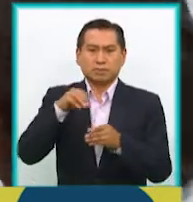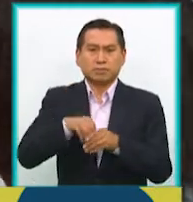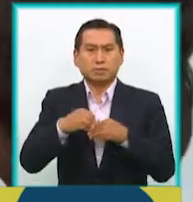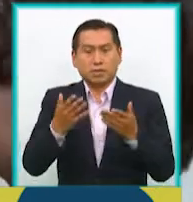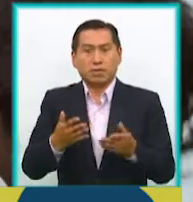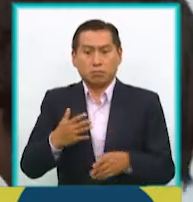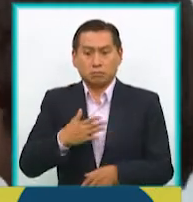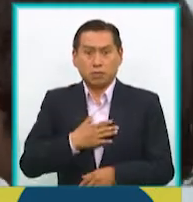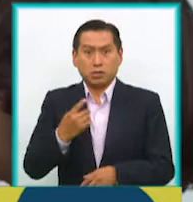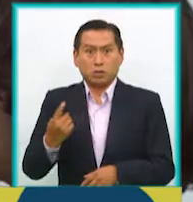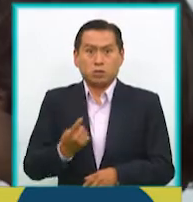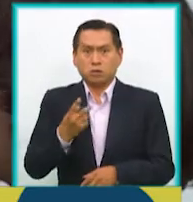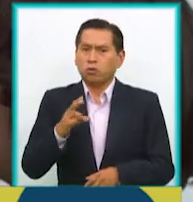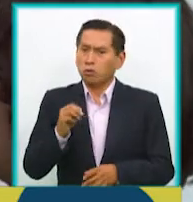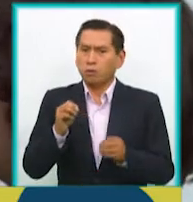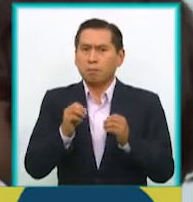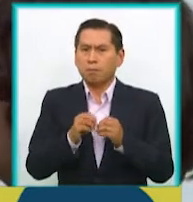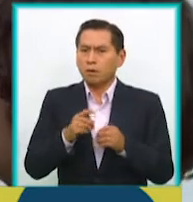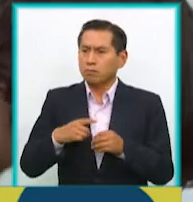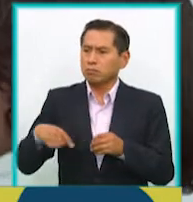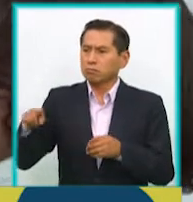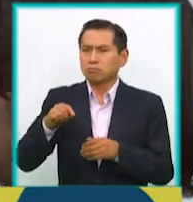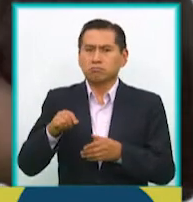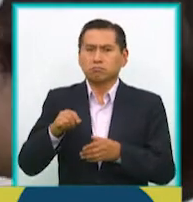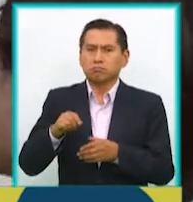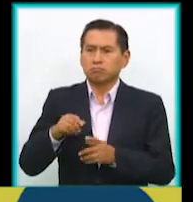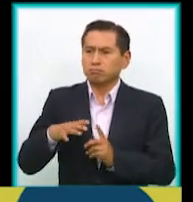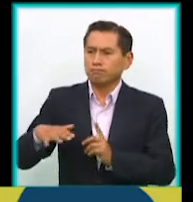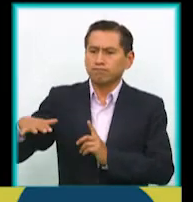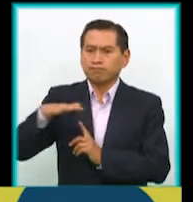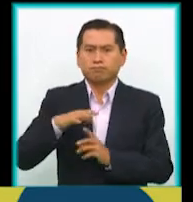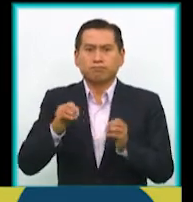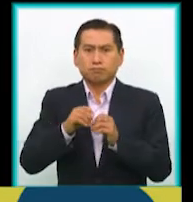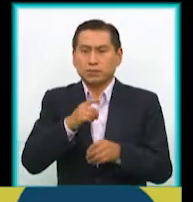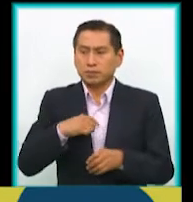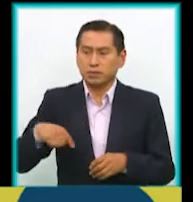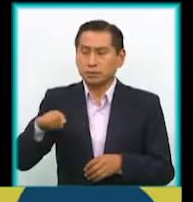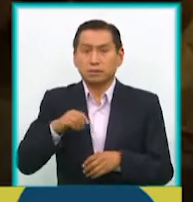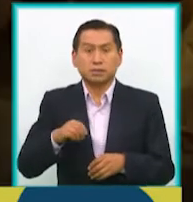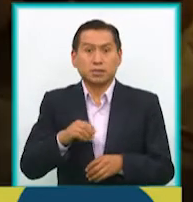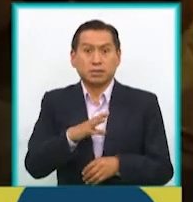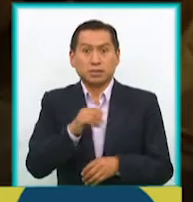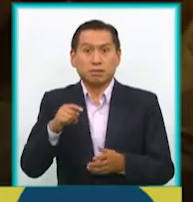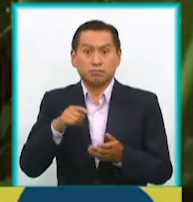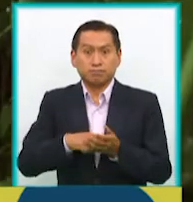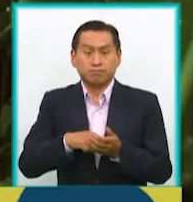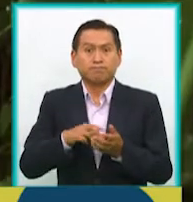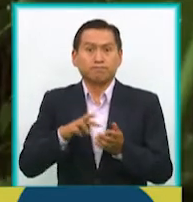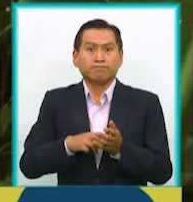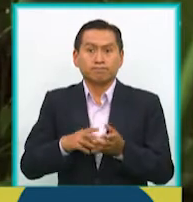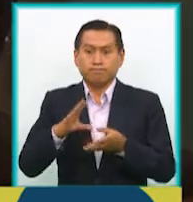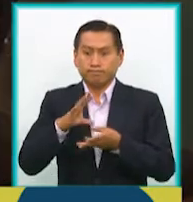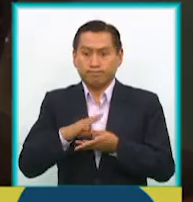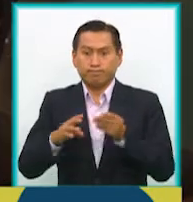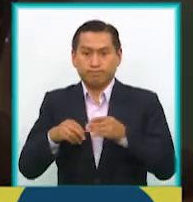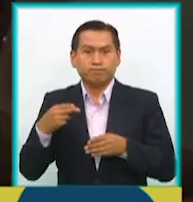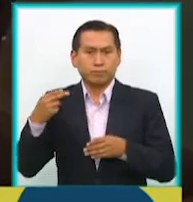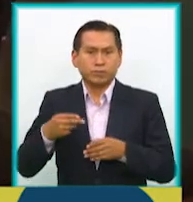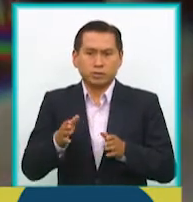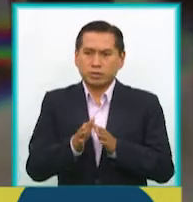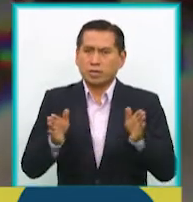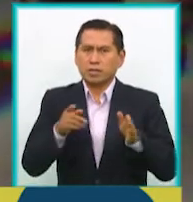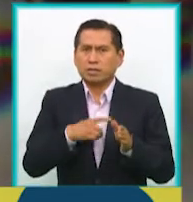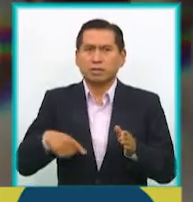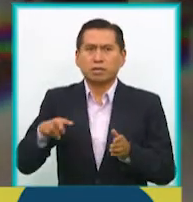en la mía, sino en amigos del entorno, en gente del entorno, pero además eso yo creo que es una historia universal, como tú siempre